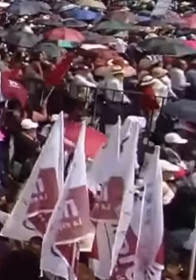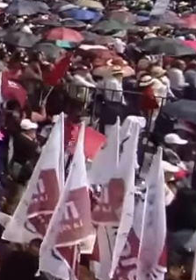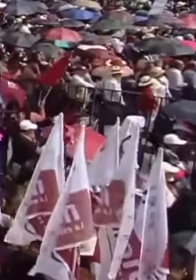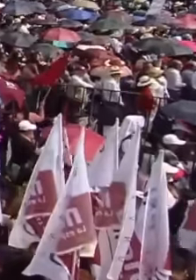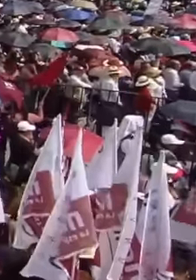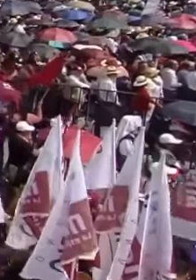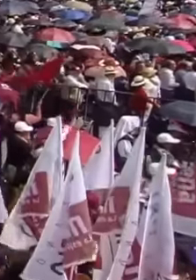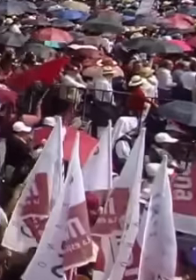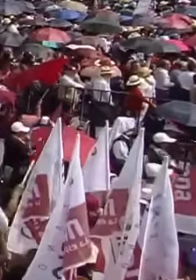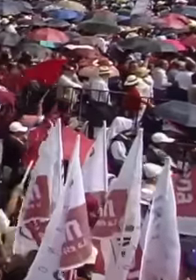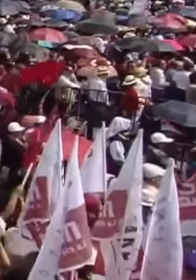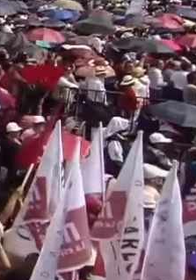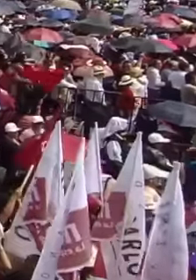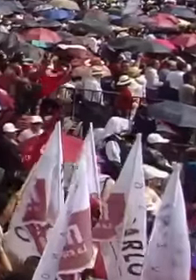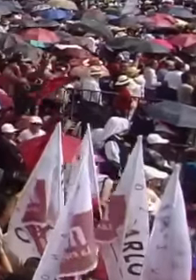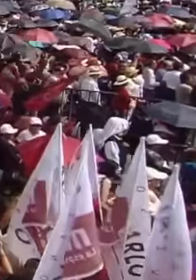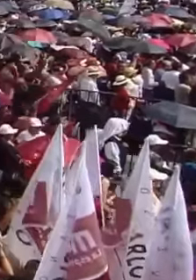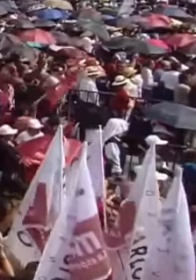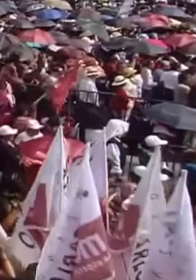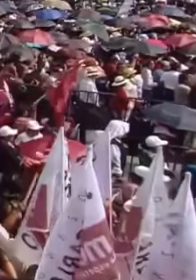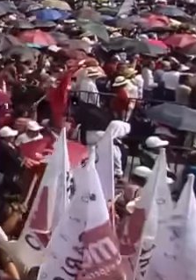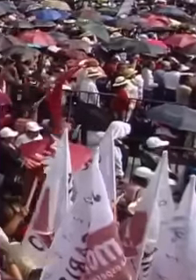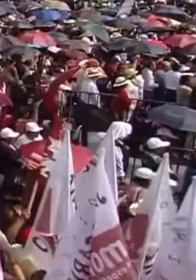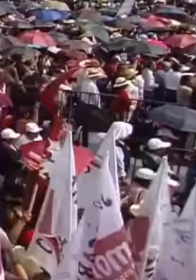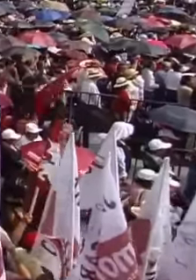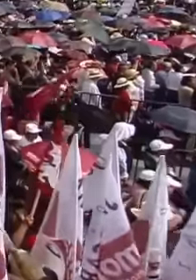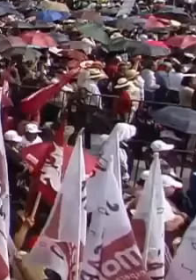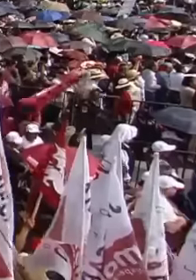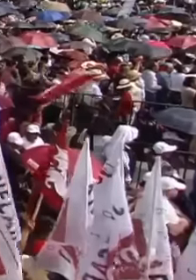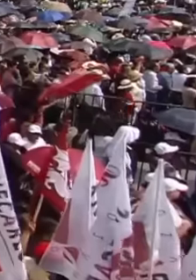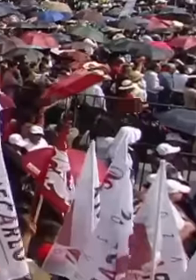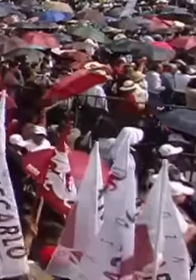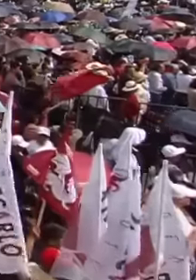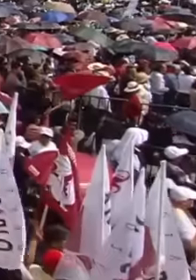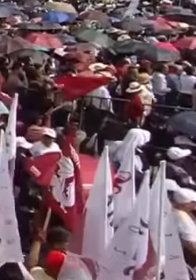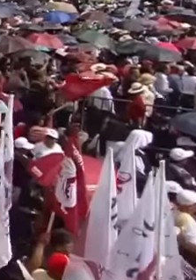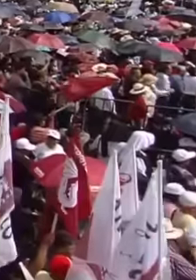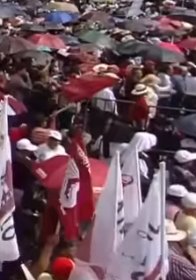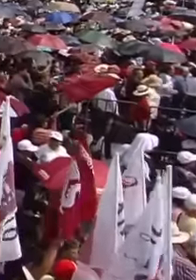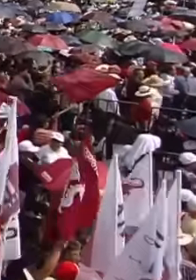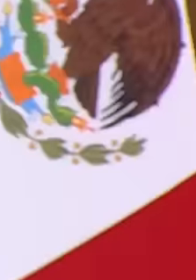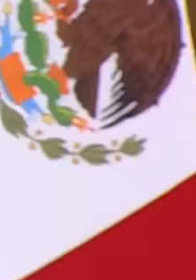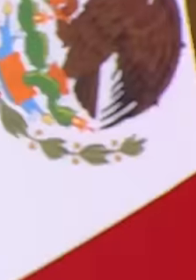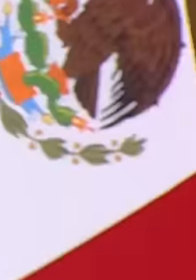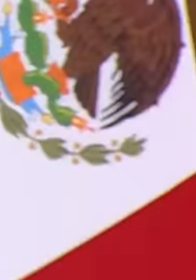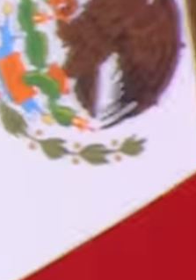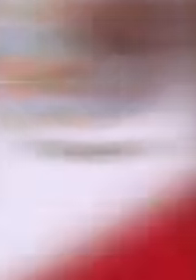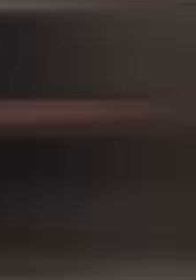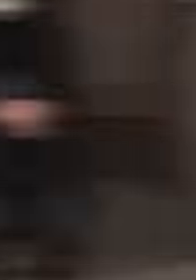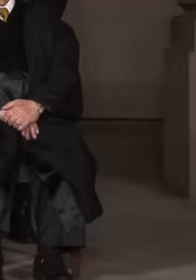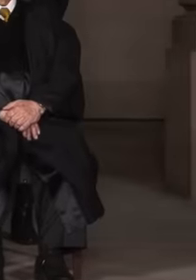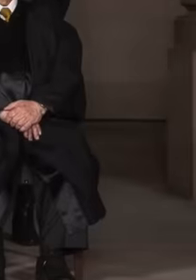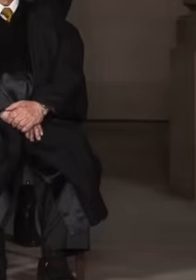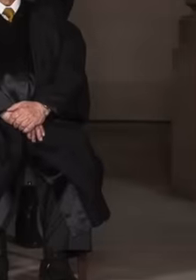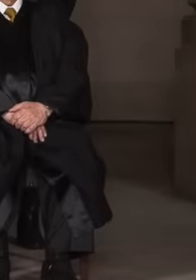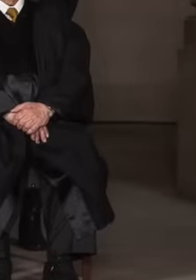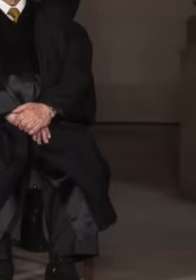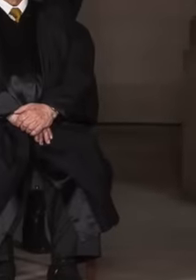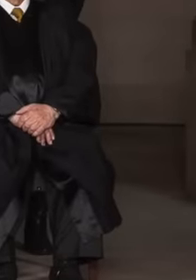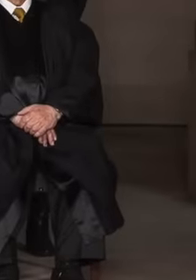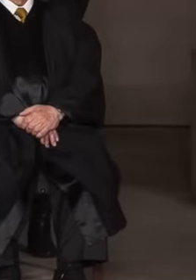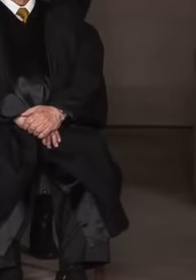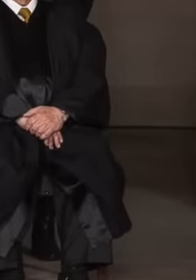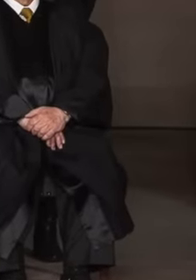solicitando al pueblo de México que alzara la mano quienes están a favor de que los jueces, magistrados y ministros